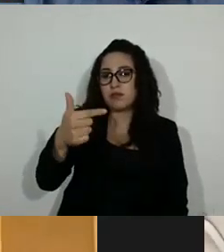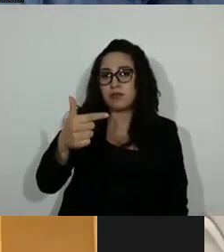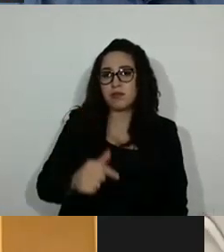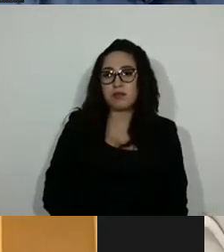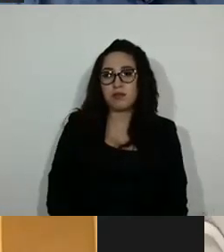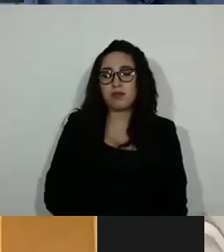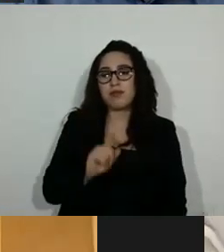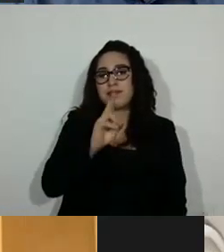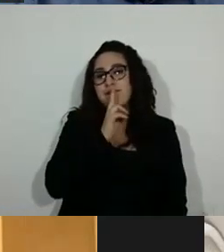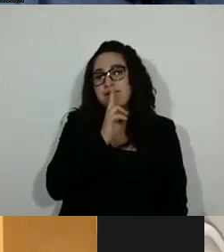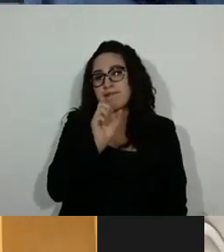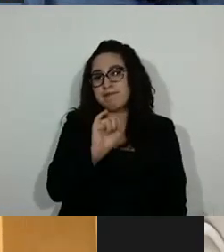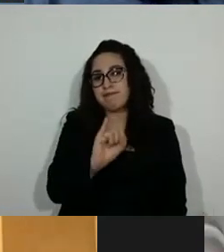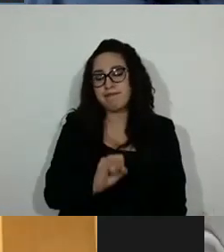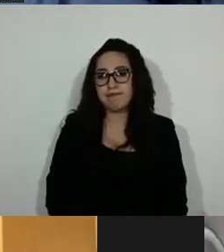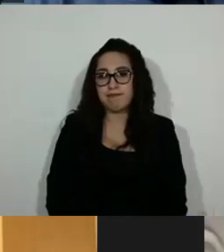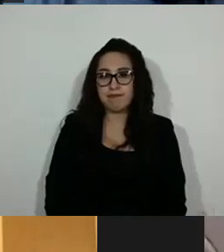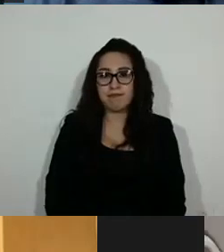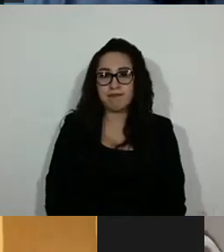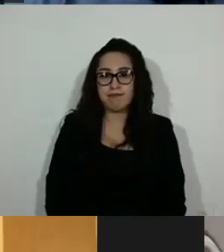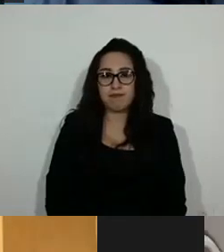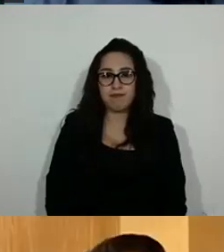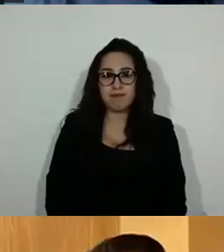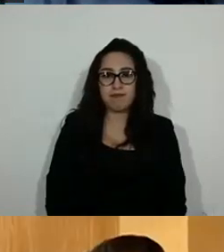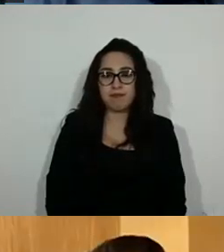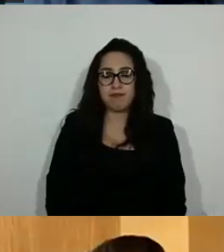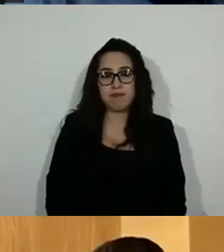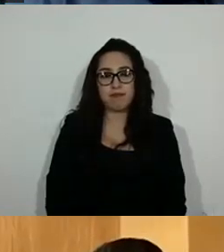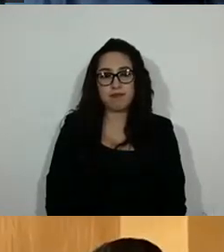Dorin, en pro. Gracias, diputado.